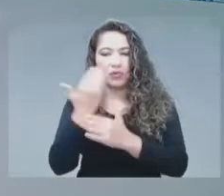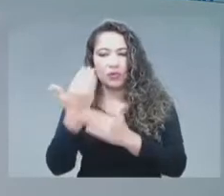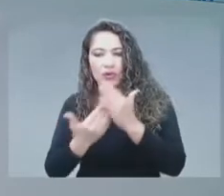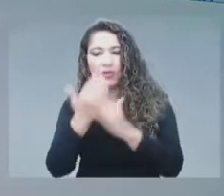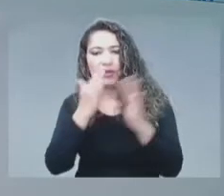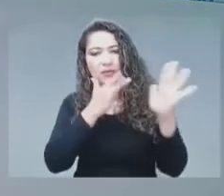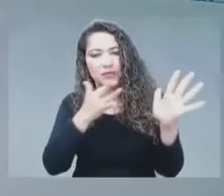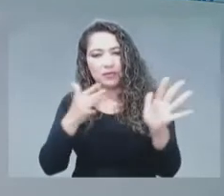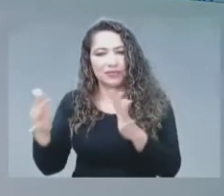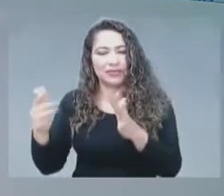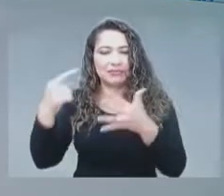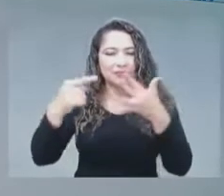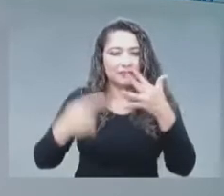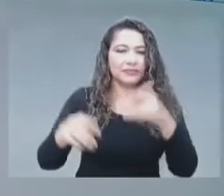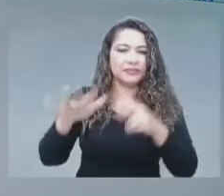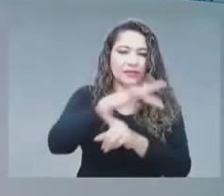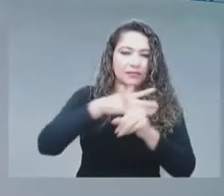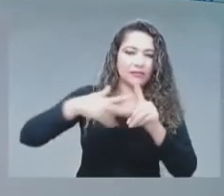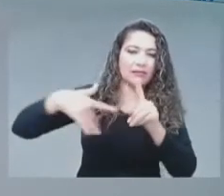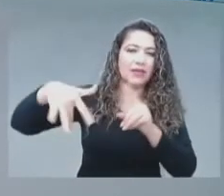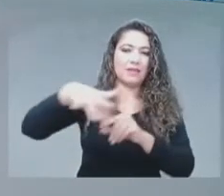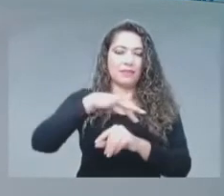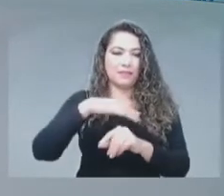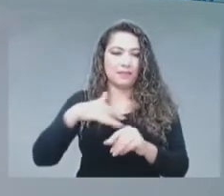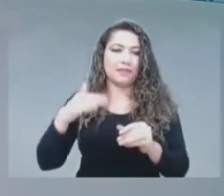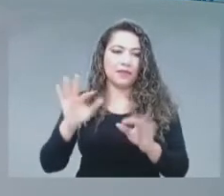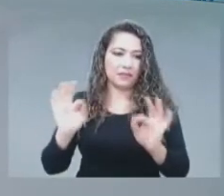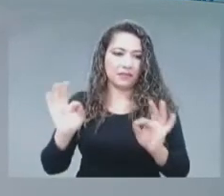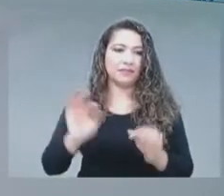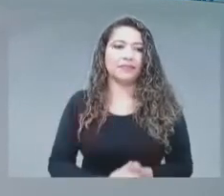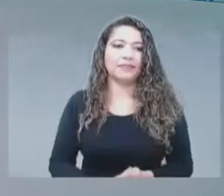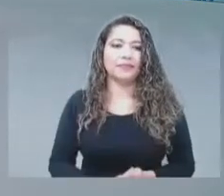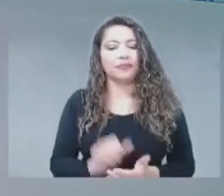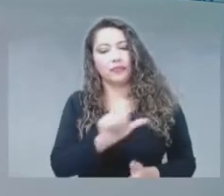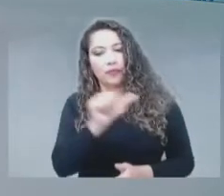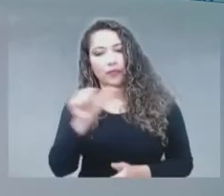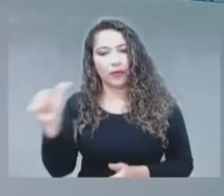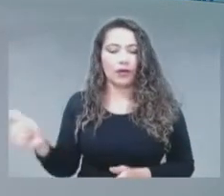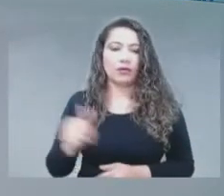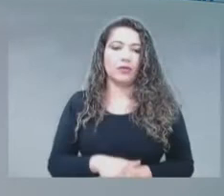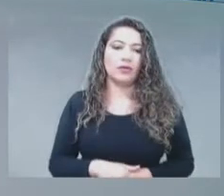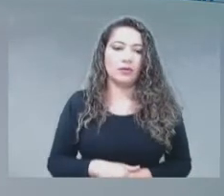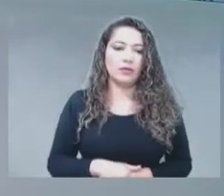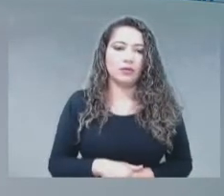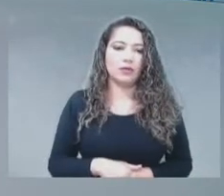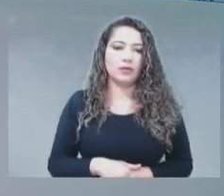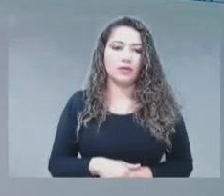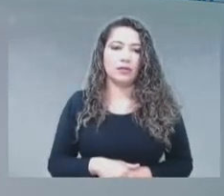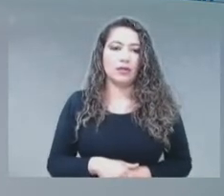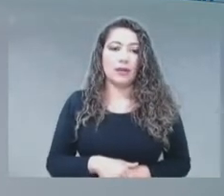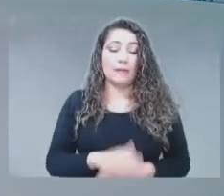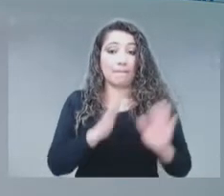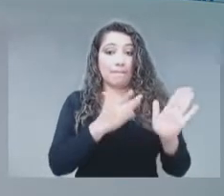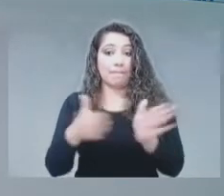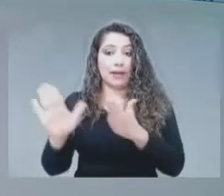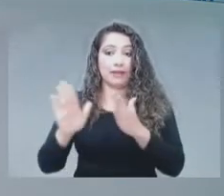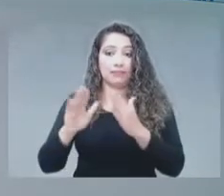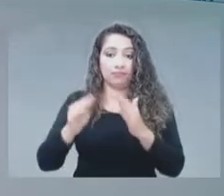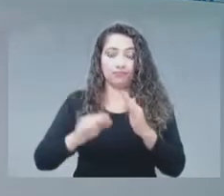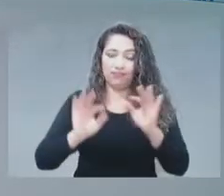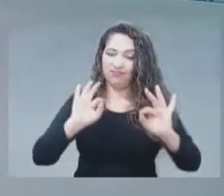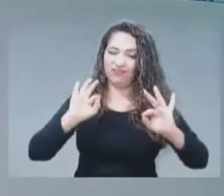medio ambiente. De otro lado, en este plan maestro de gestión de espectro trabajamos 24